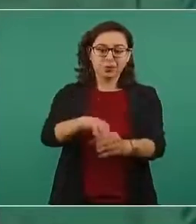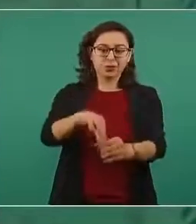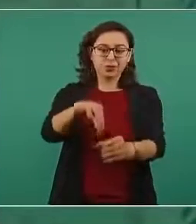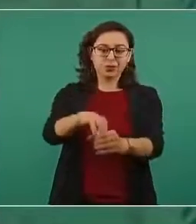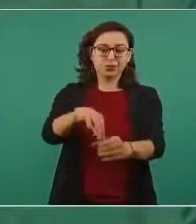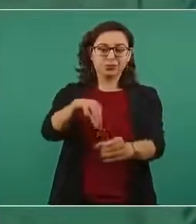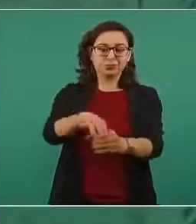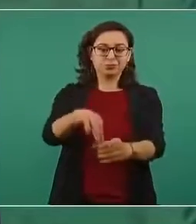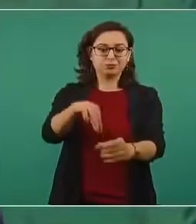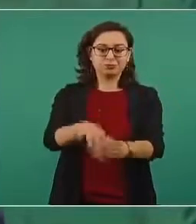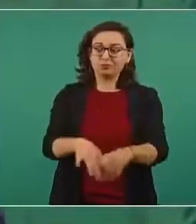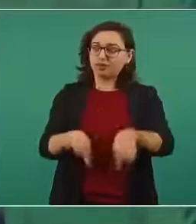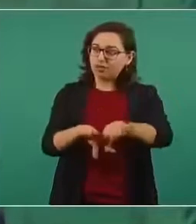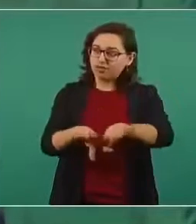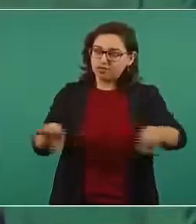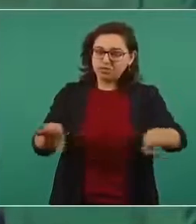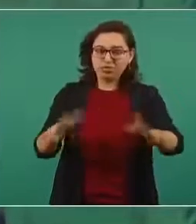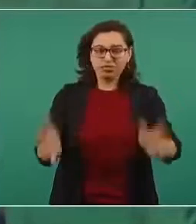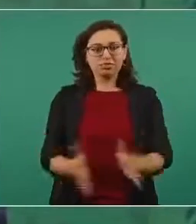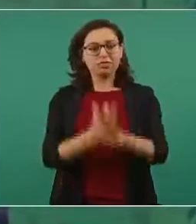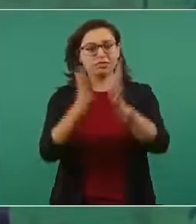por la vía democrática.